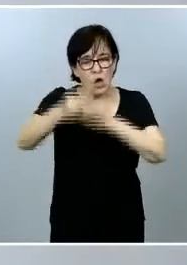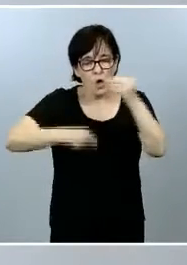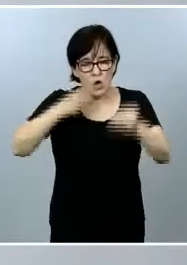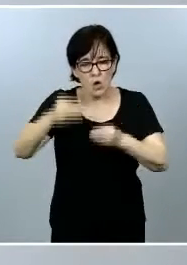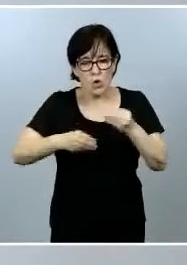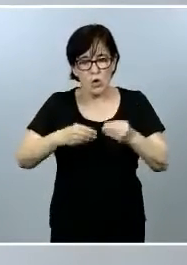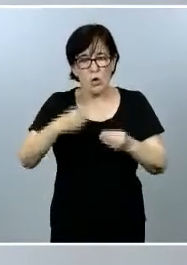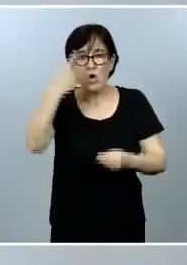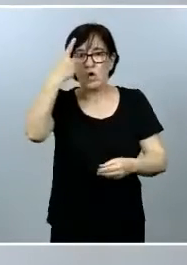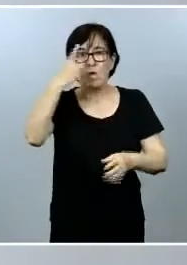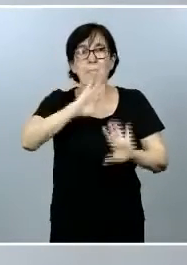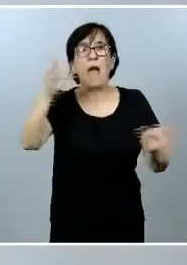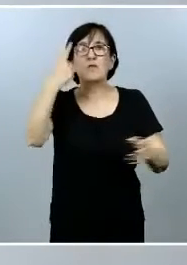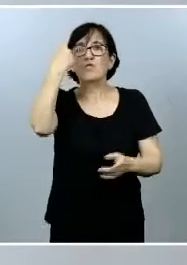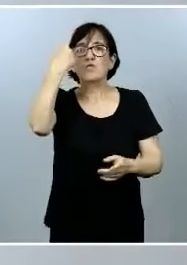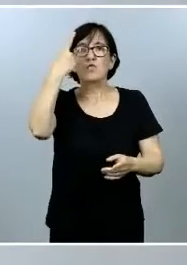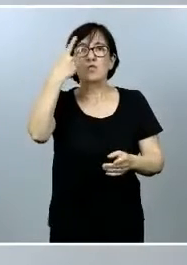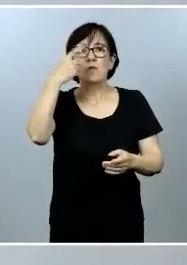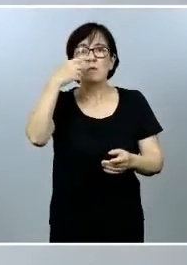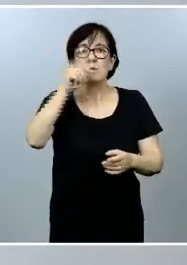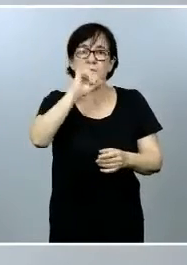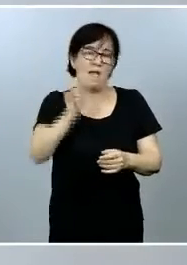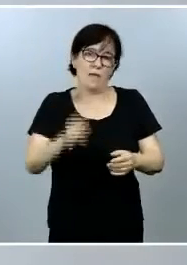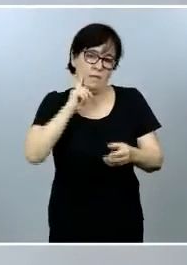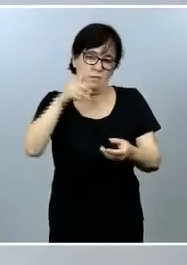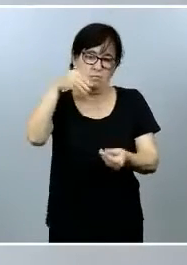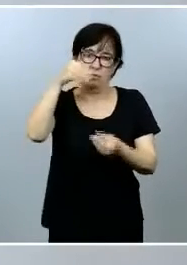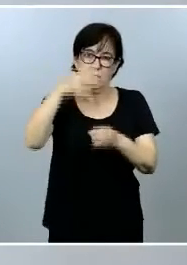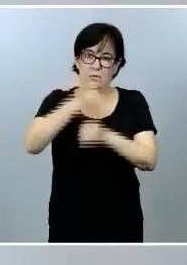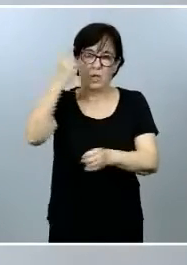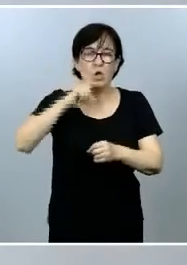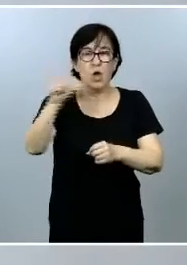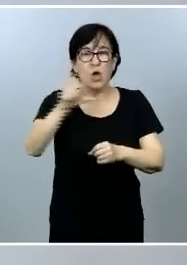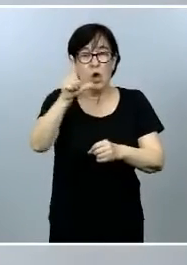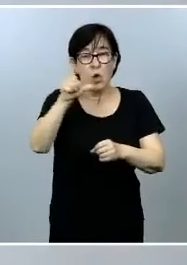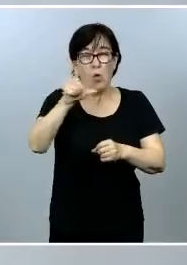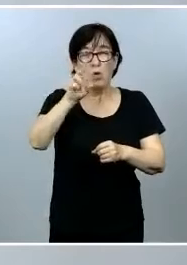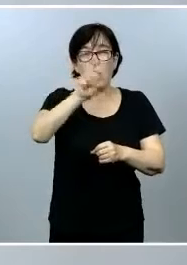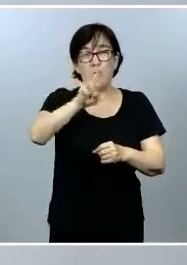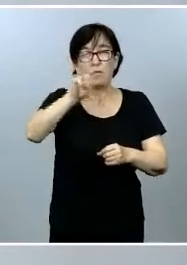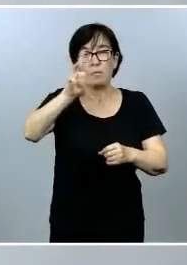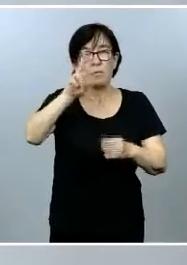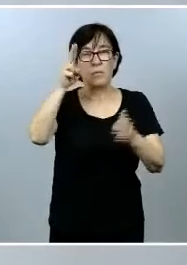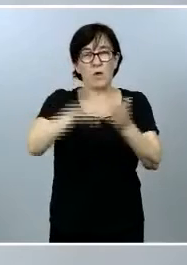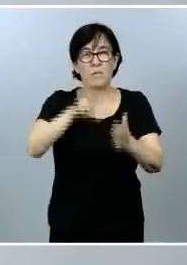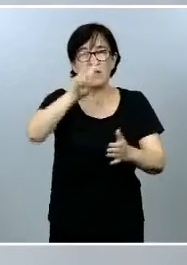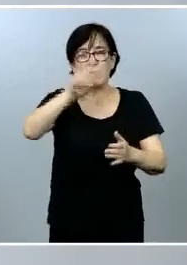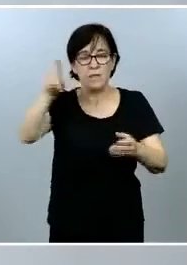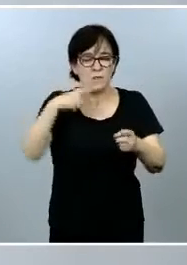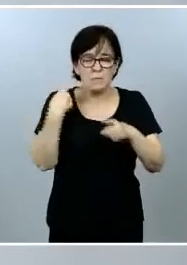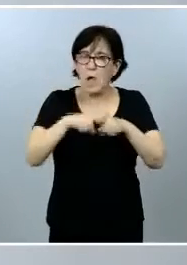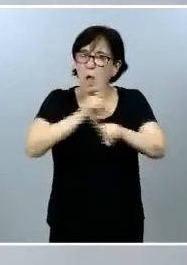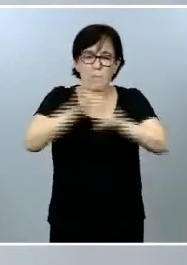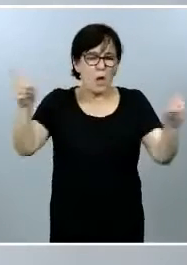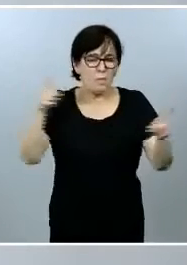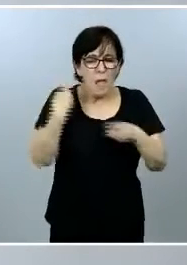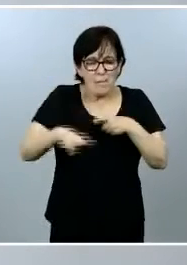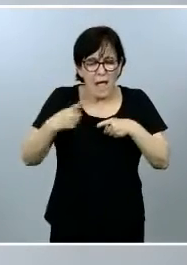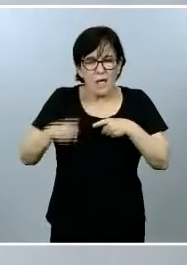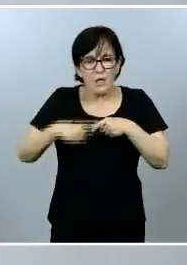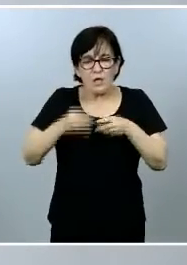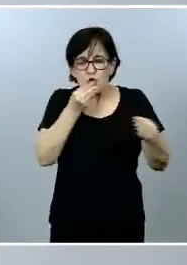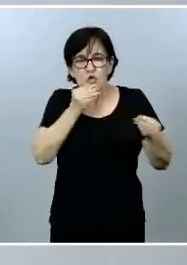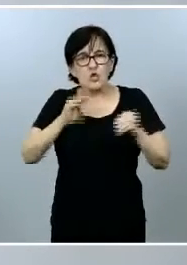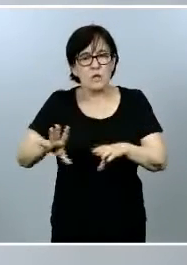uso. Desde julio de 2021 se prohíben determinados artículos que cuentan con materiales que permiten la sustitución